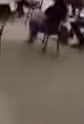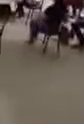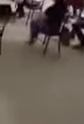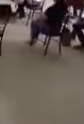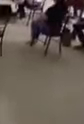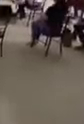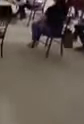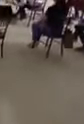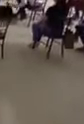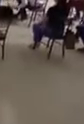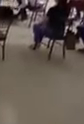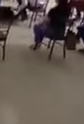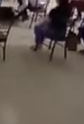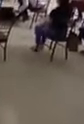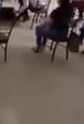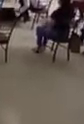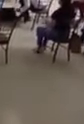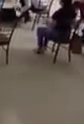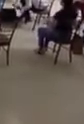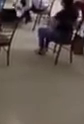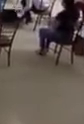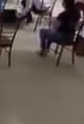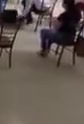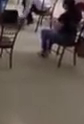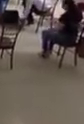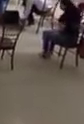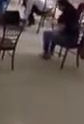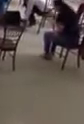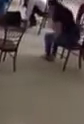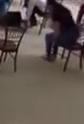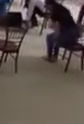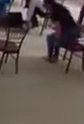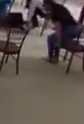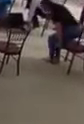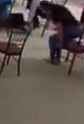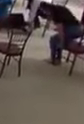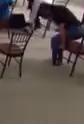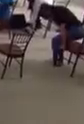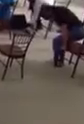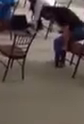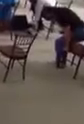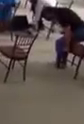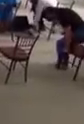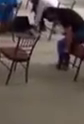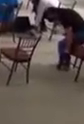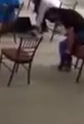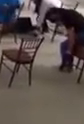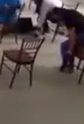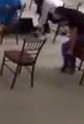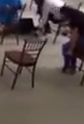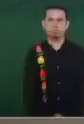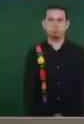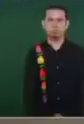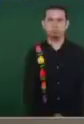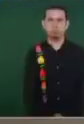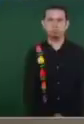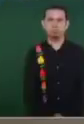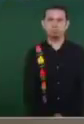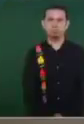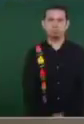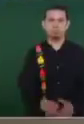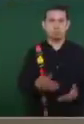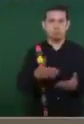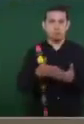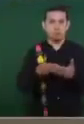Estamos atendiendo el